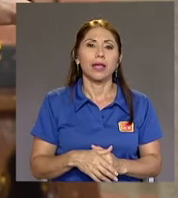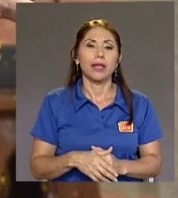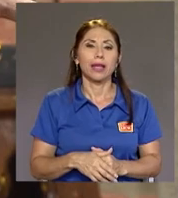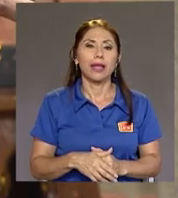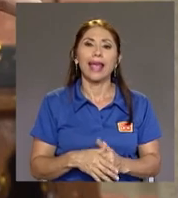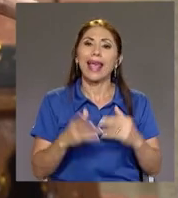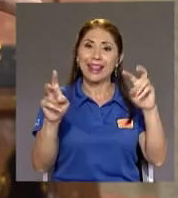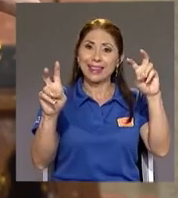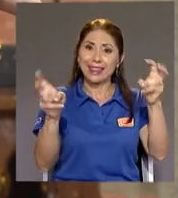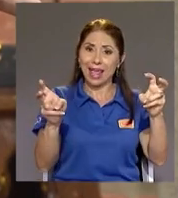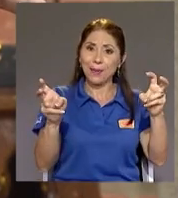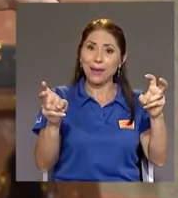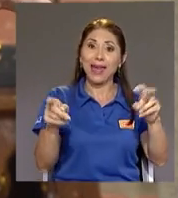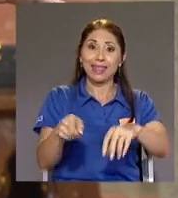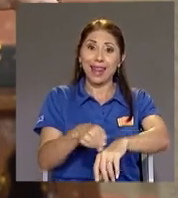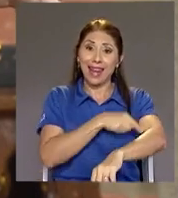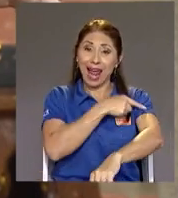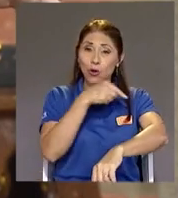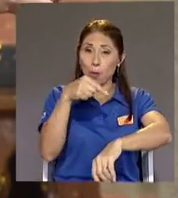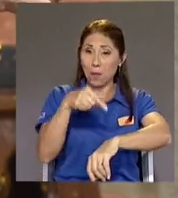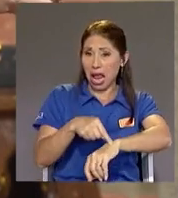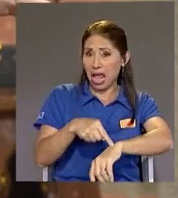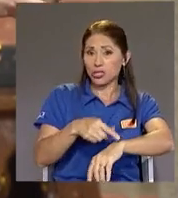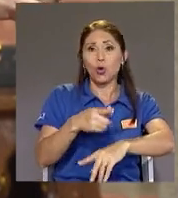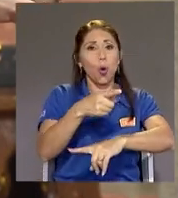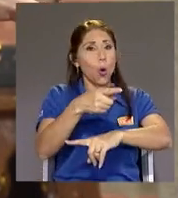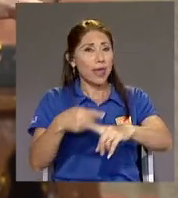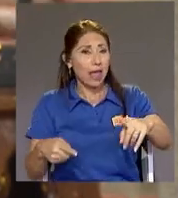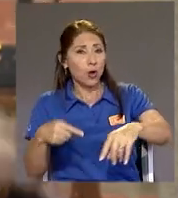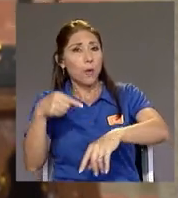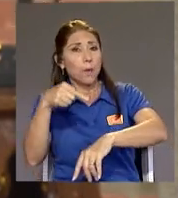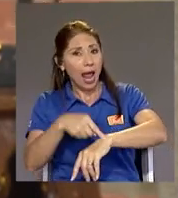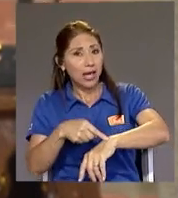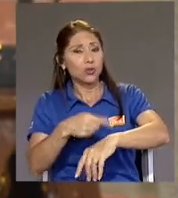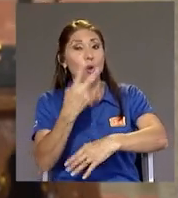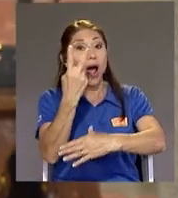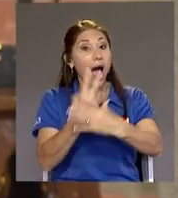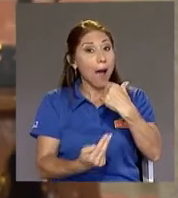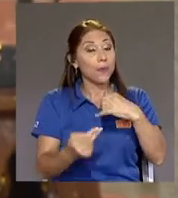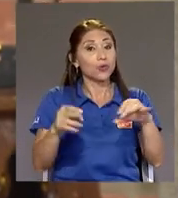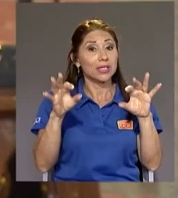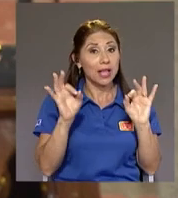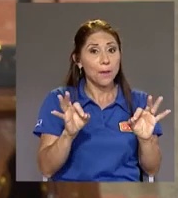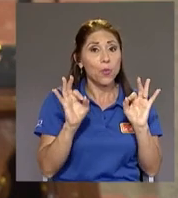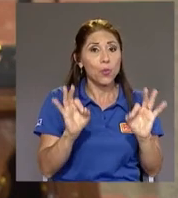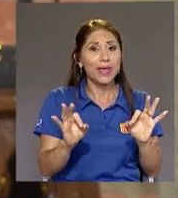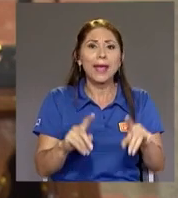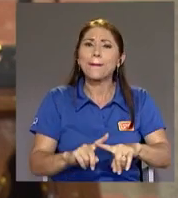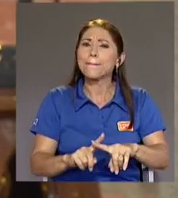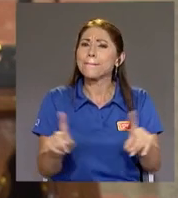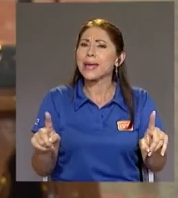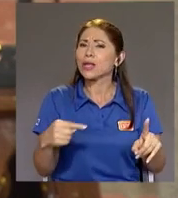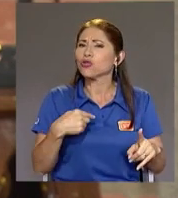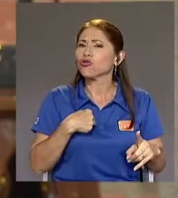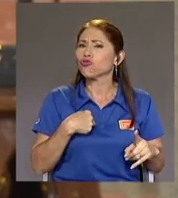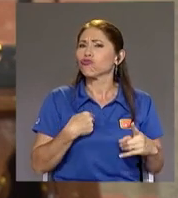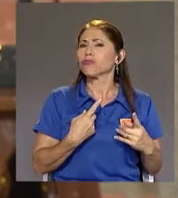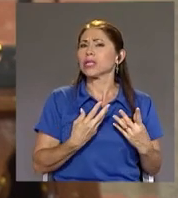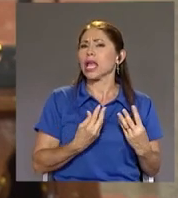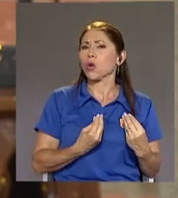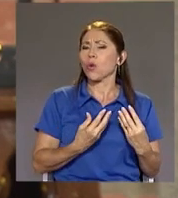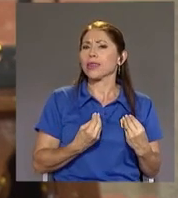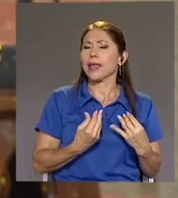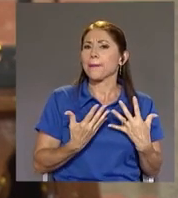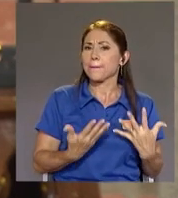El tema del largo plazo O del mediano plazo Ambos Está muy bien Pero tengo El temor De que al